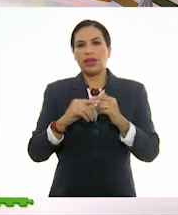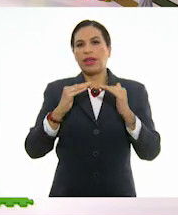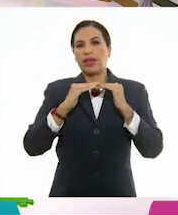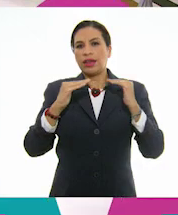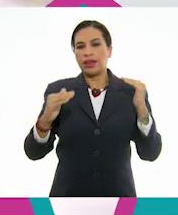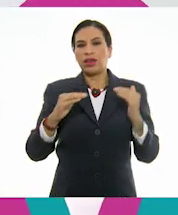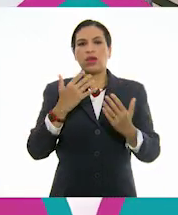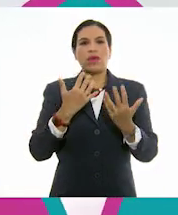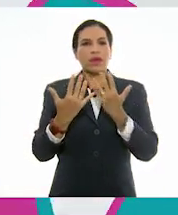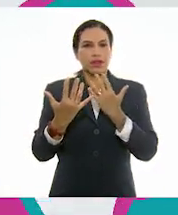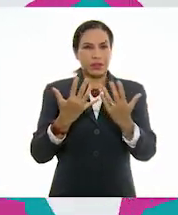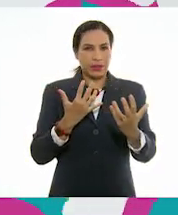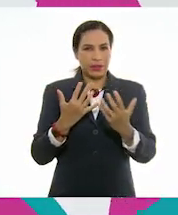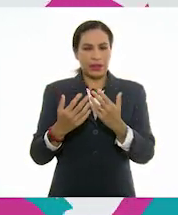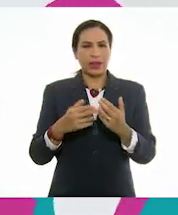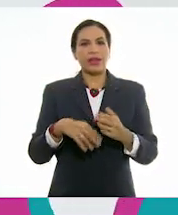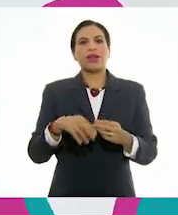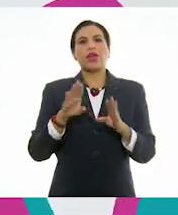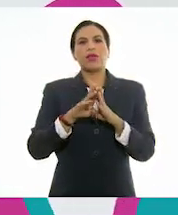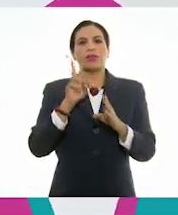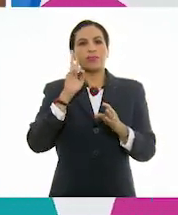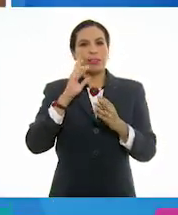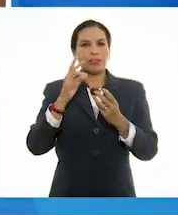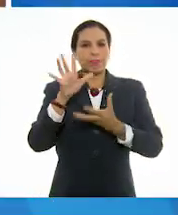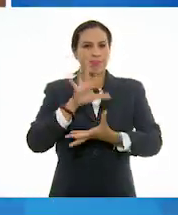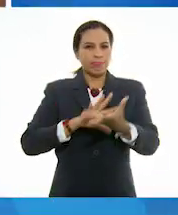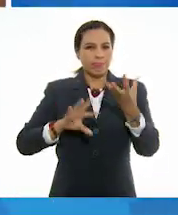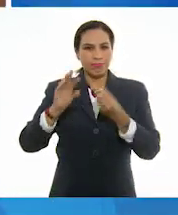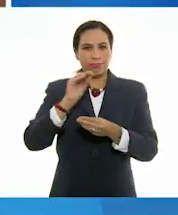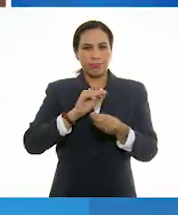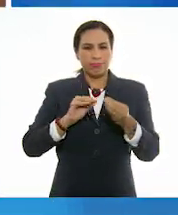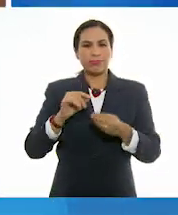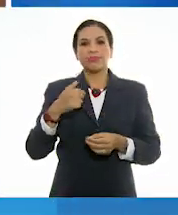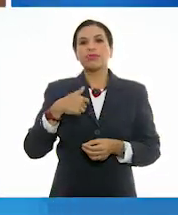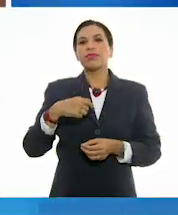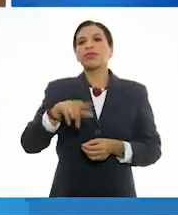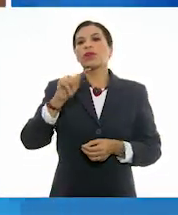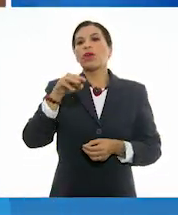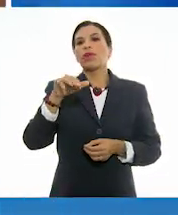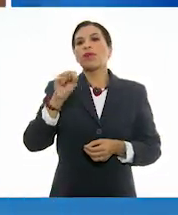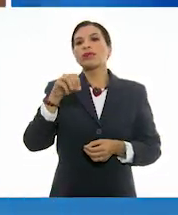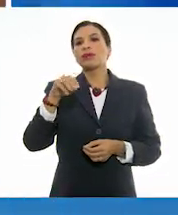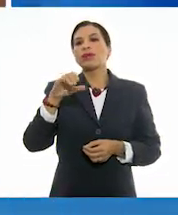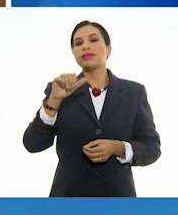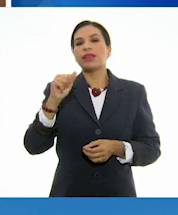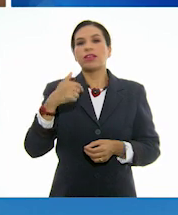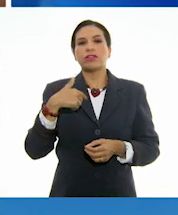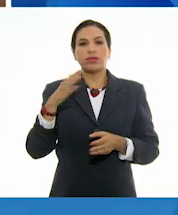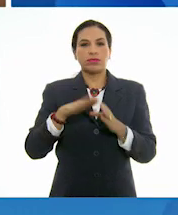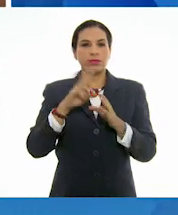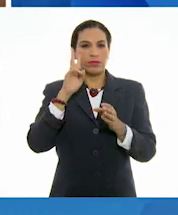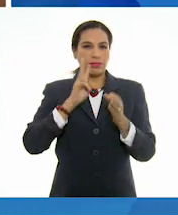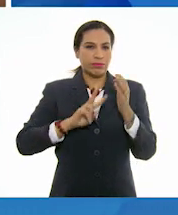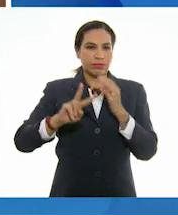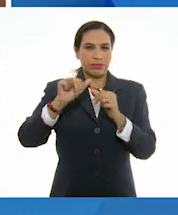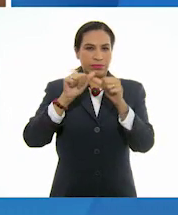dinamismo, la armonía, el contraste y el ritmo. Hola, ¿qué tal? Soy Tomás Macías, creador en artes visuales,